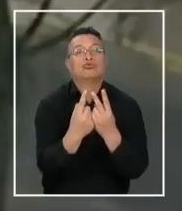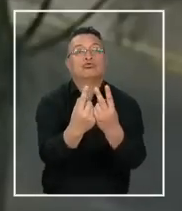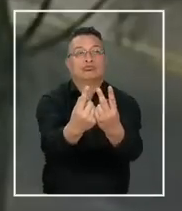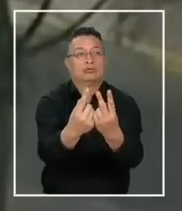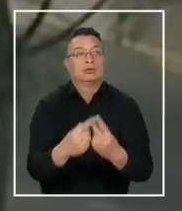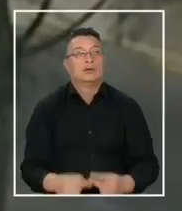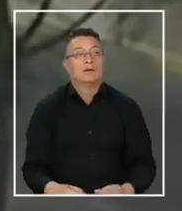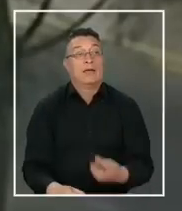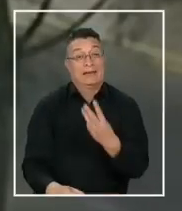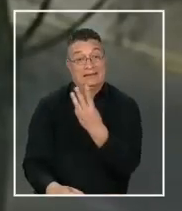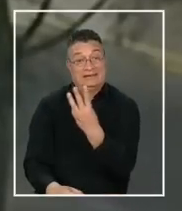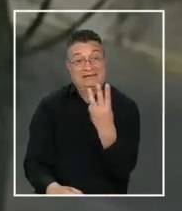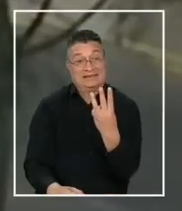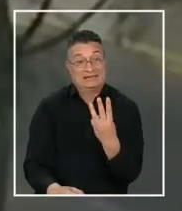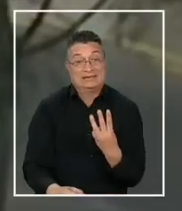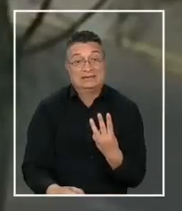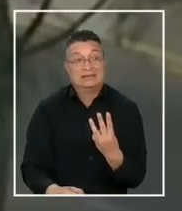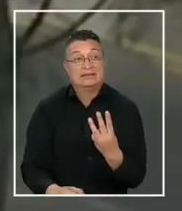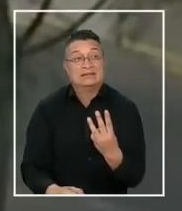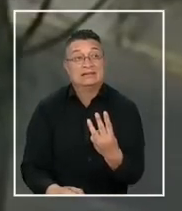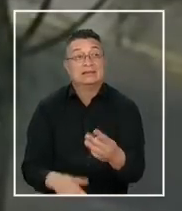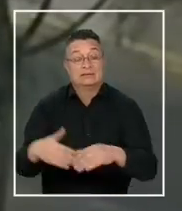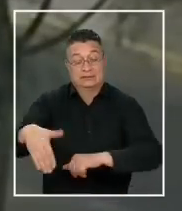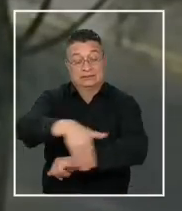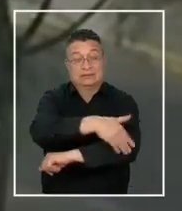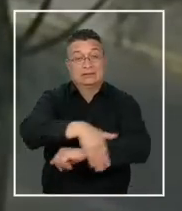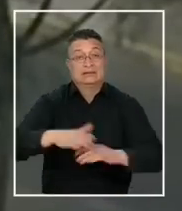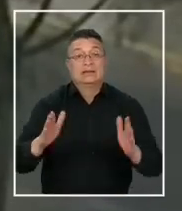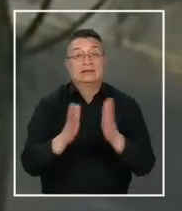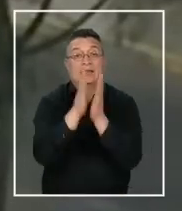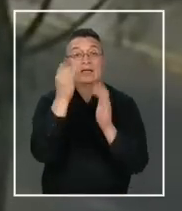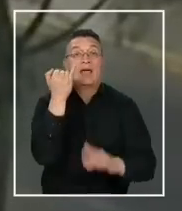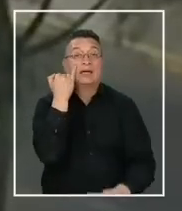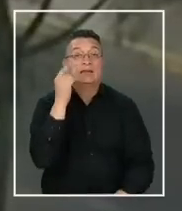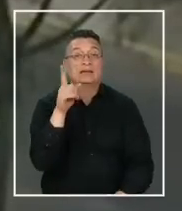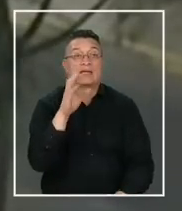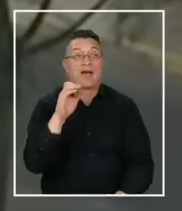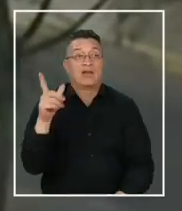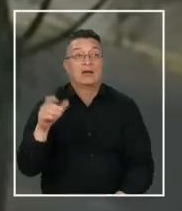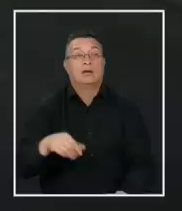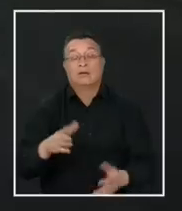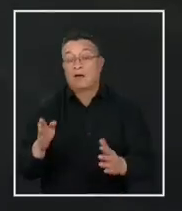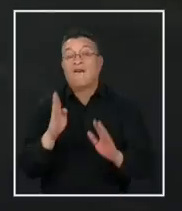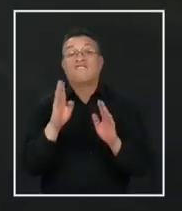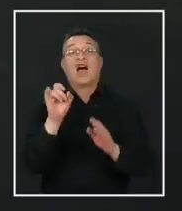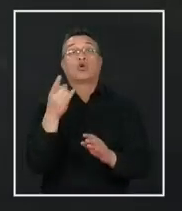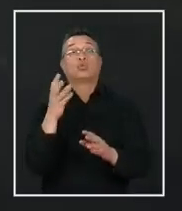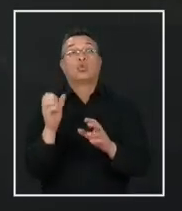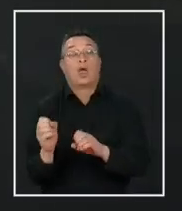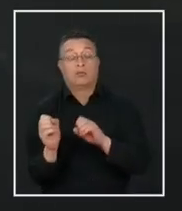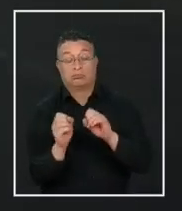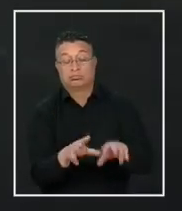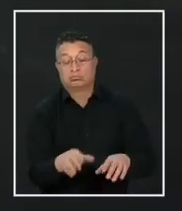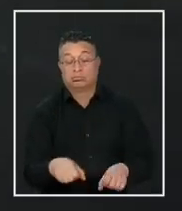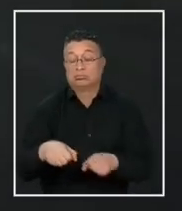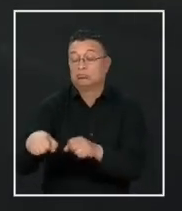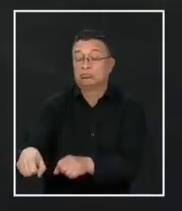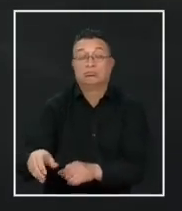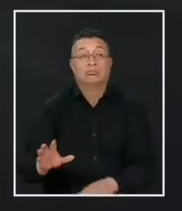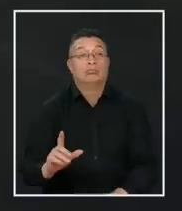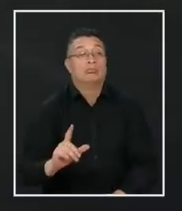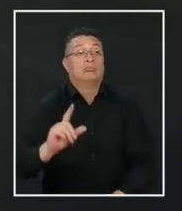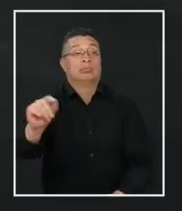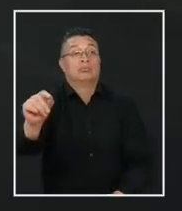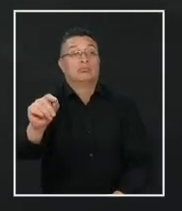Los tres hombres continúan hasta cruzar la avenida Santa Isabel y dejar la caja en un bulto de basura a un costado de un edificio.